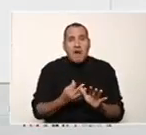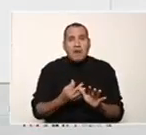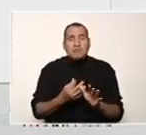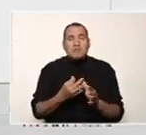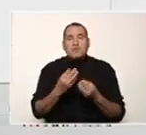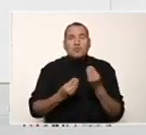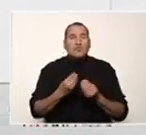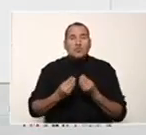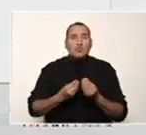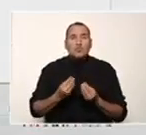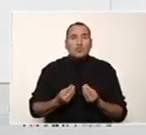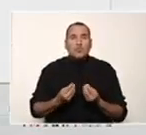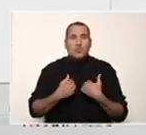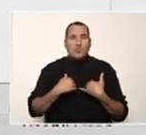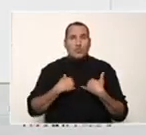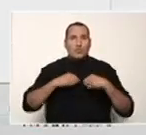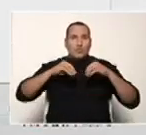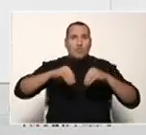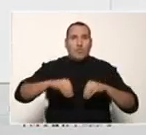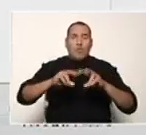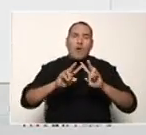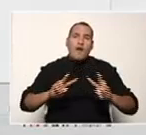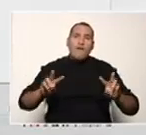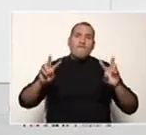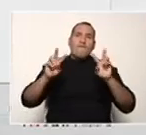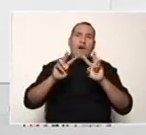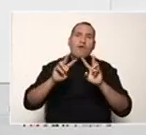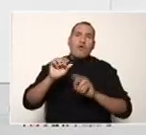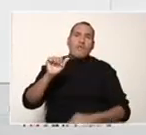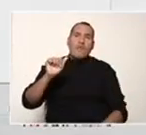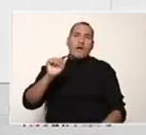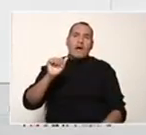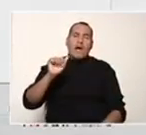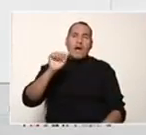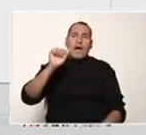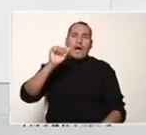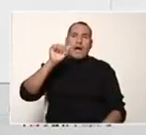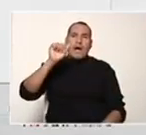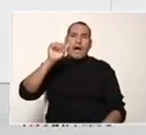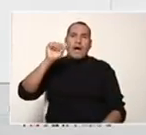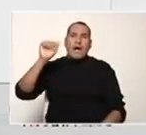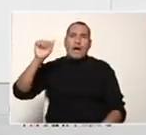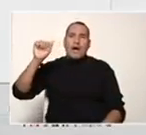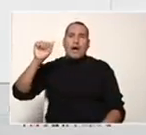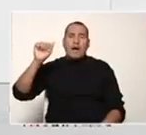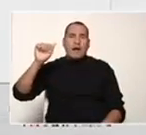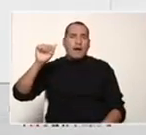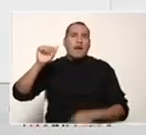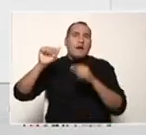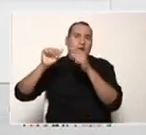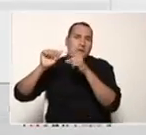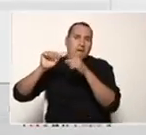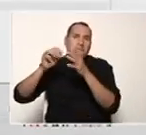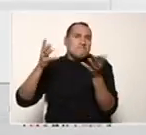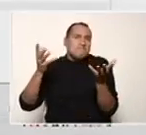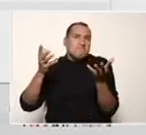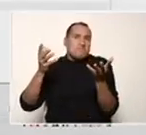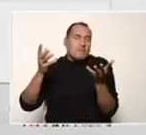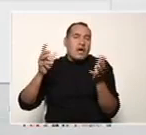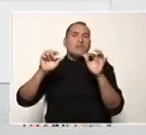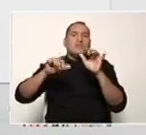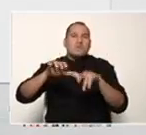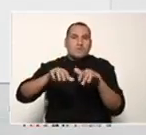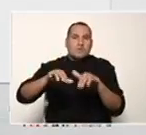como yo coloco el valor de A el programa me solicita el valor de A y me transcribe completamente la